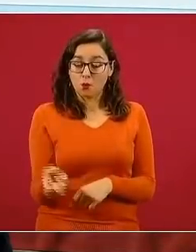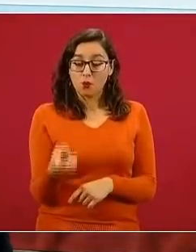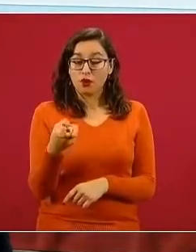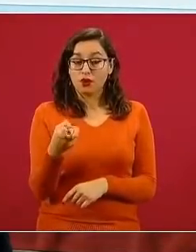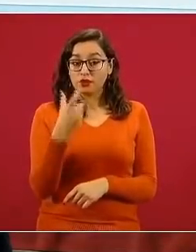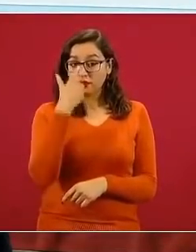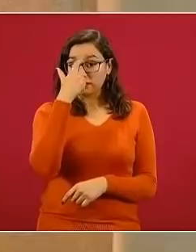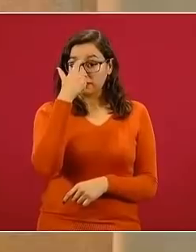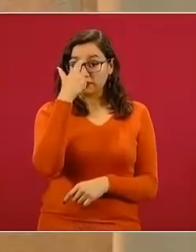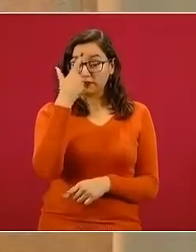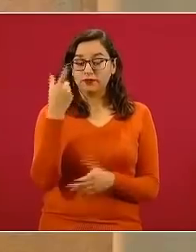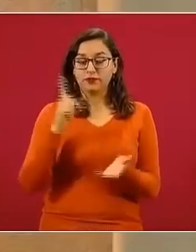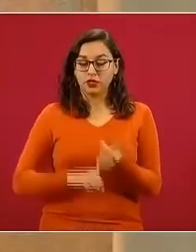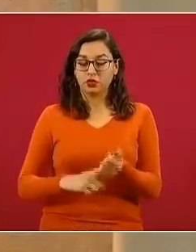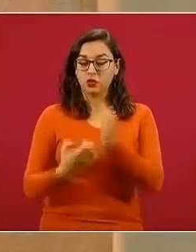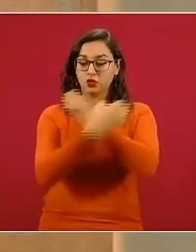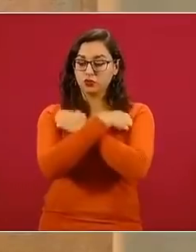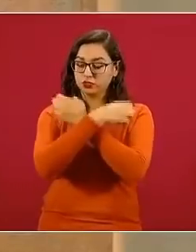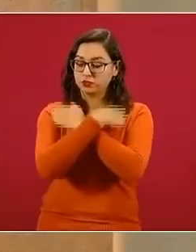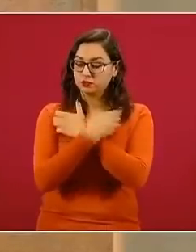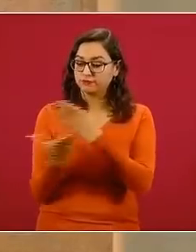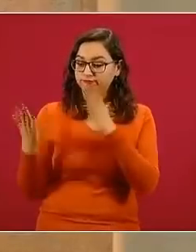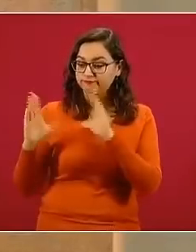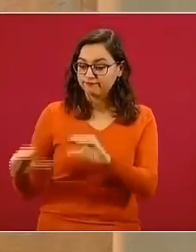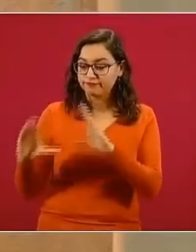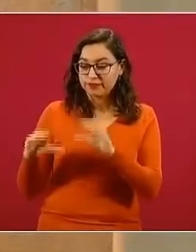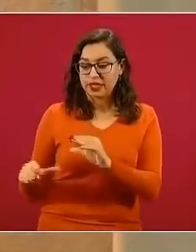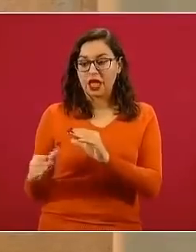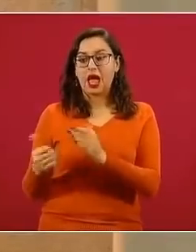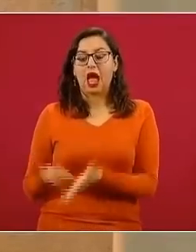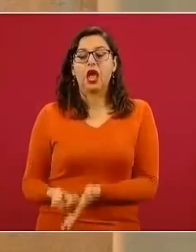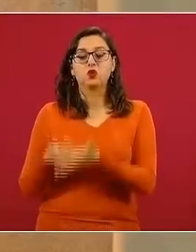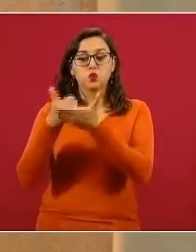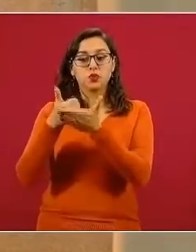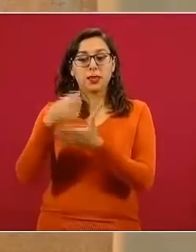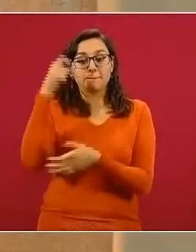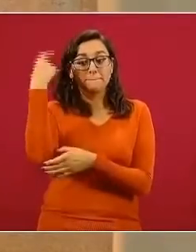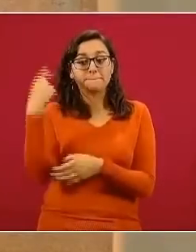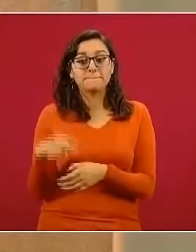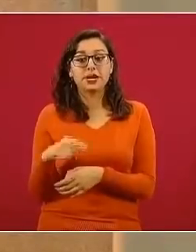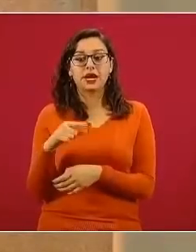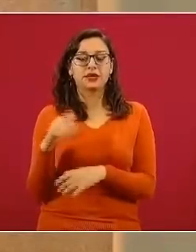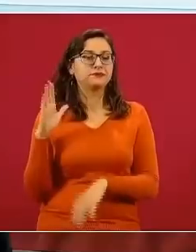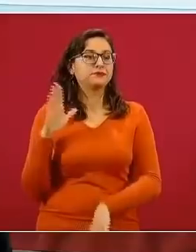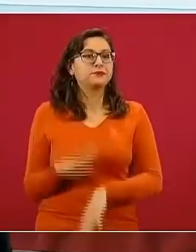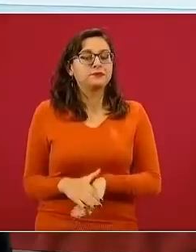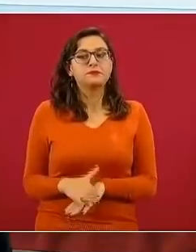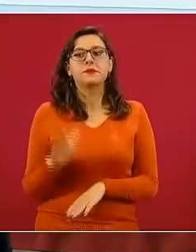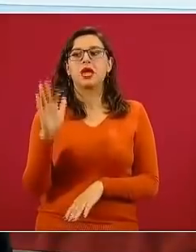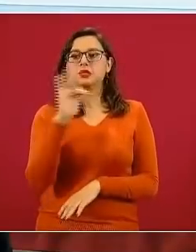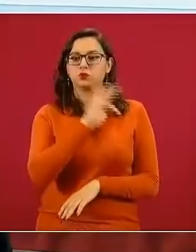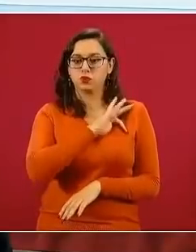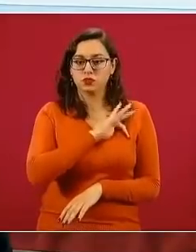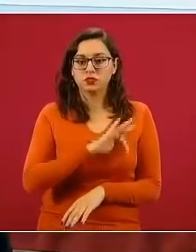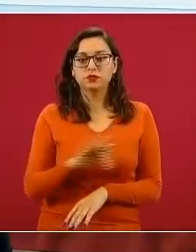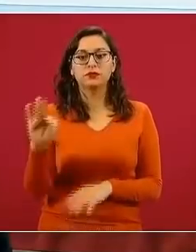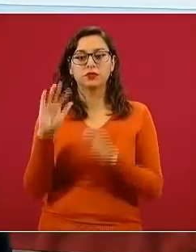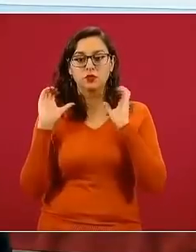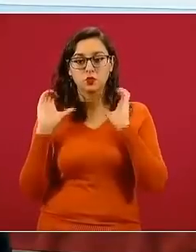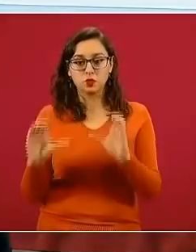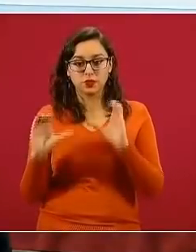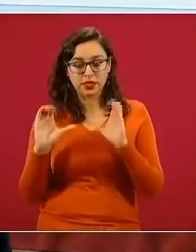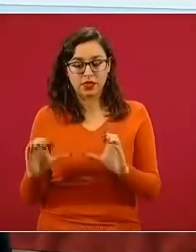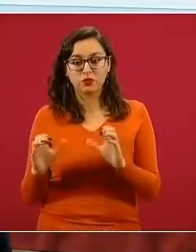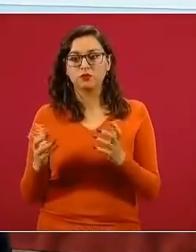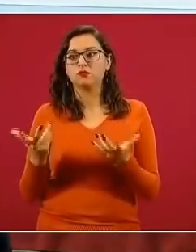perspectiva de la educación una respuesta que permita además generar mucho más posibilidades de prevención y control de